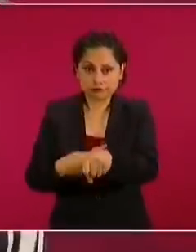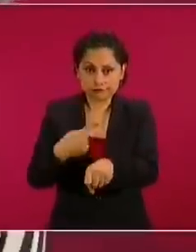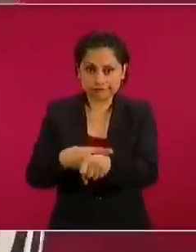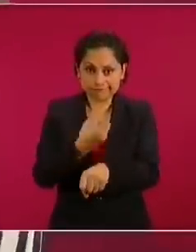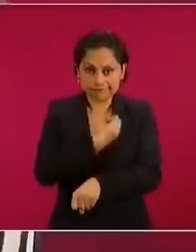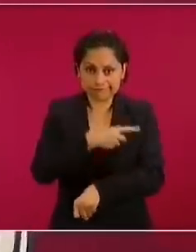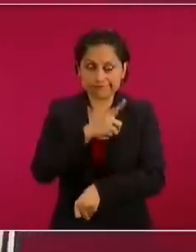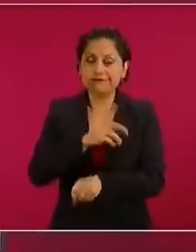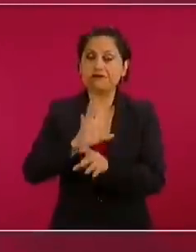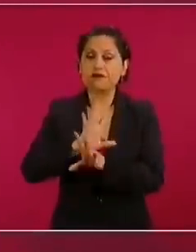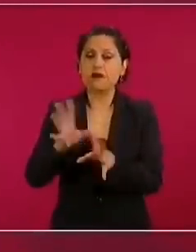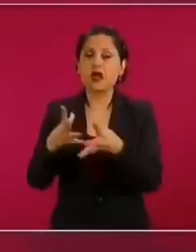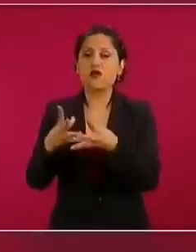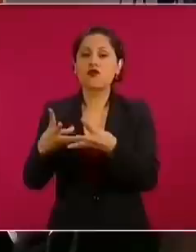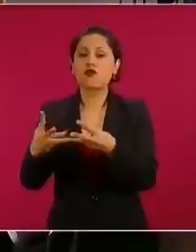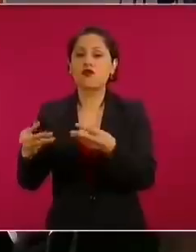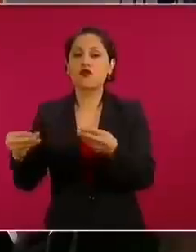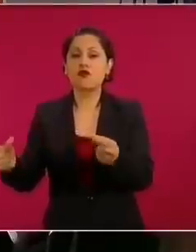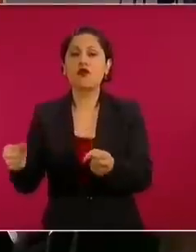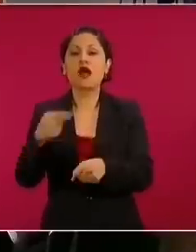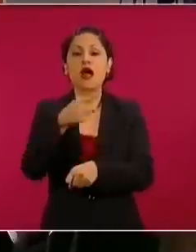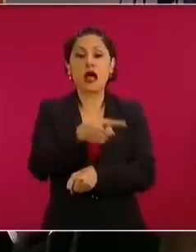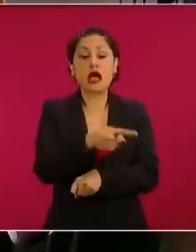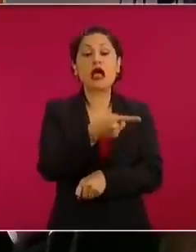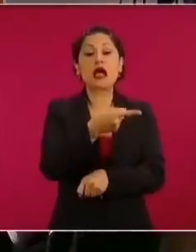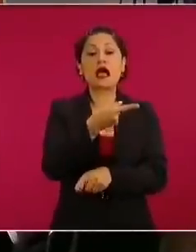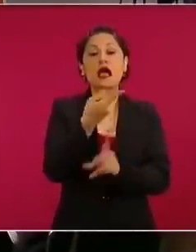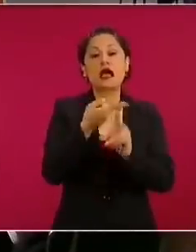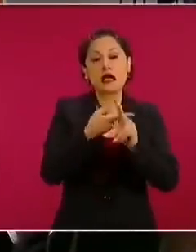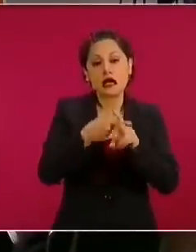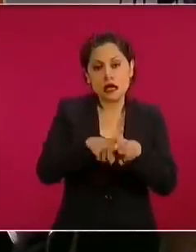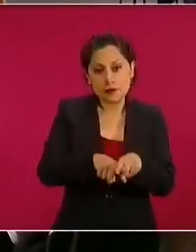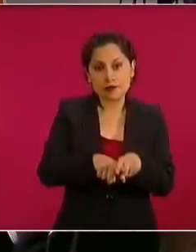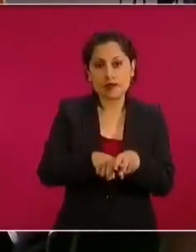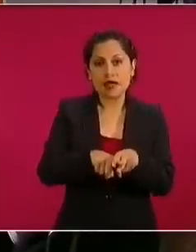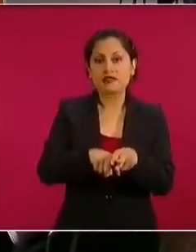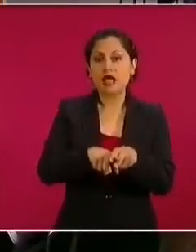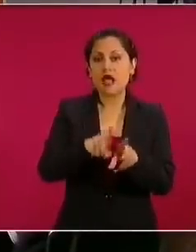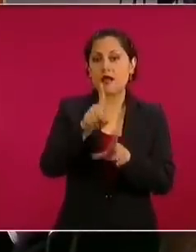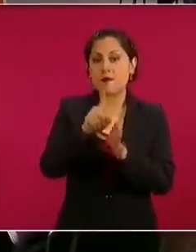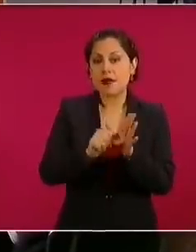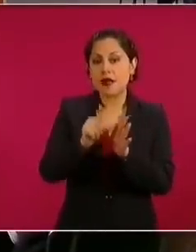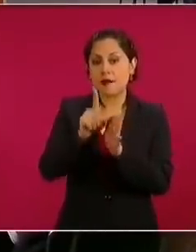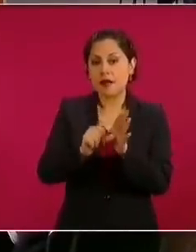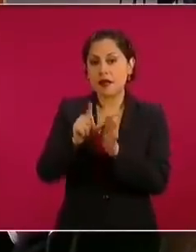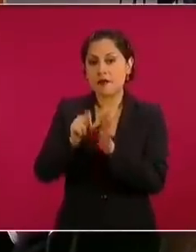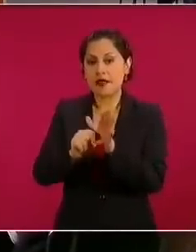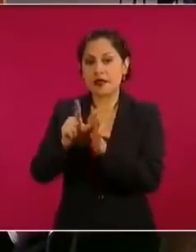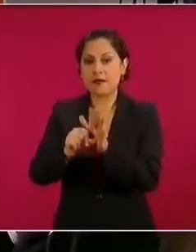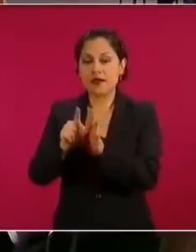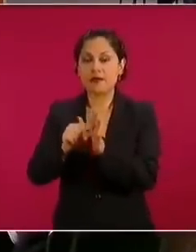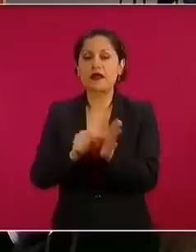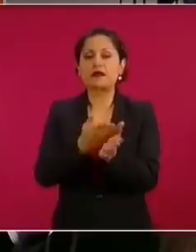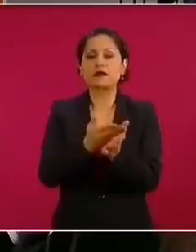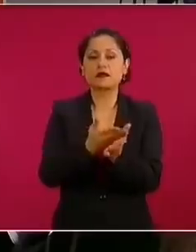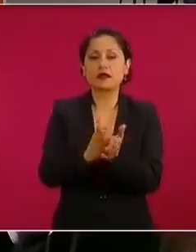ingresos para el reembolso en una primera mensualidad al cuarto mes. Adelante.